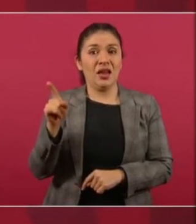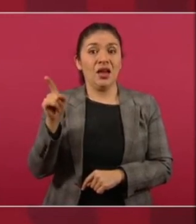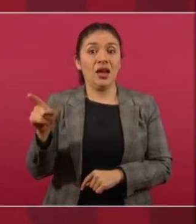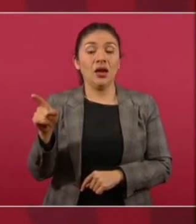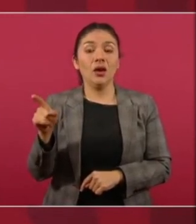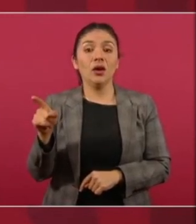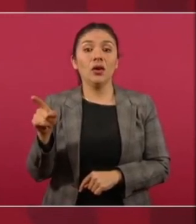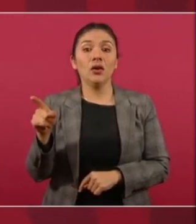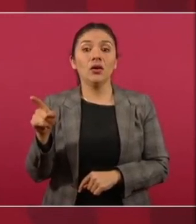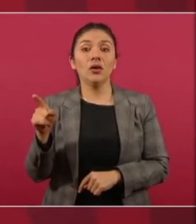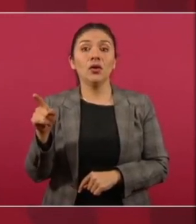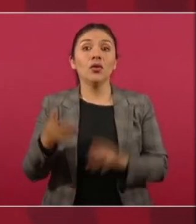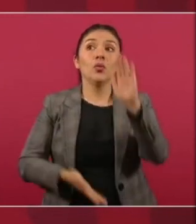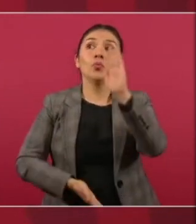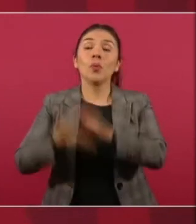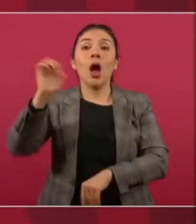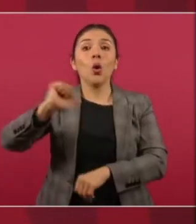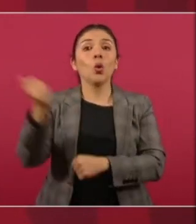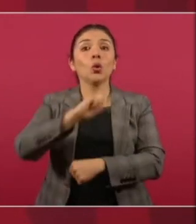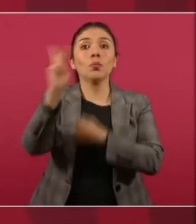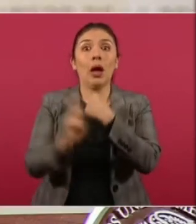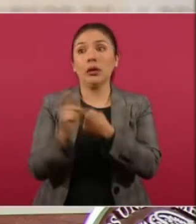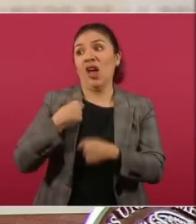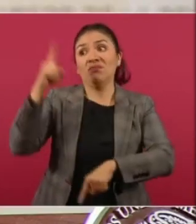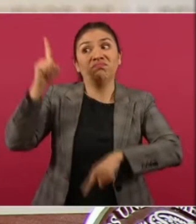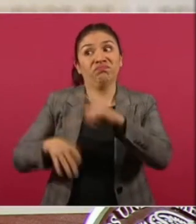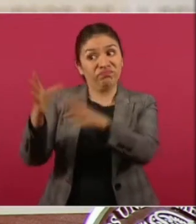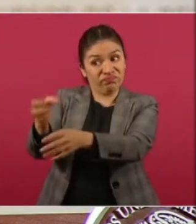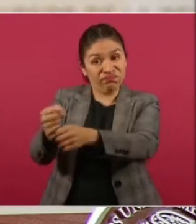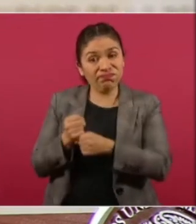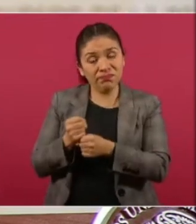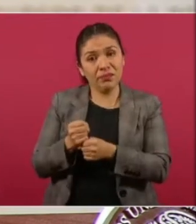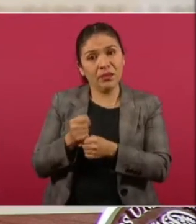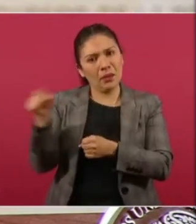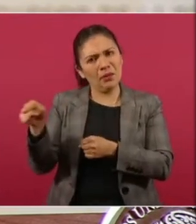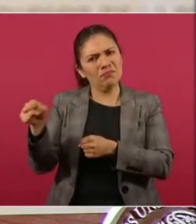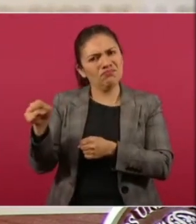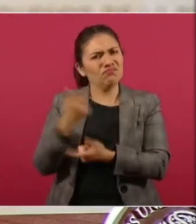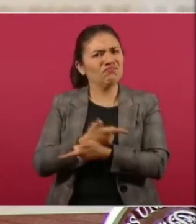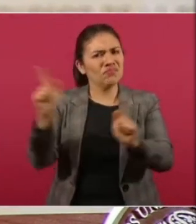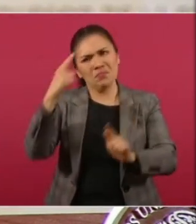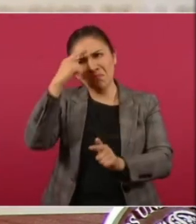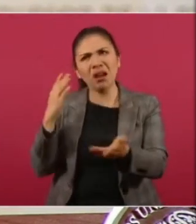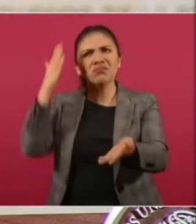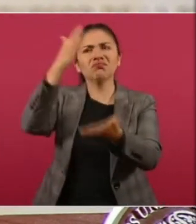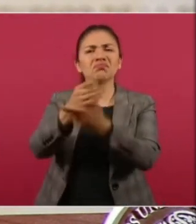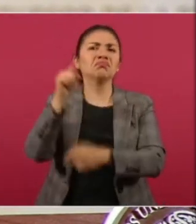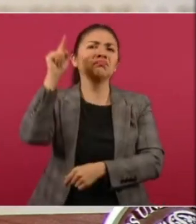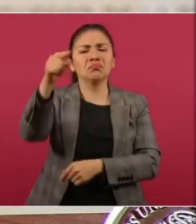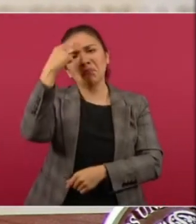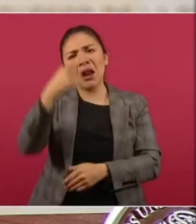al extranjero a denunciarme.